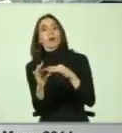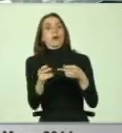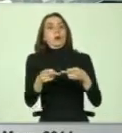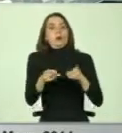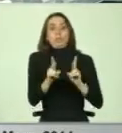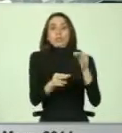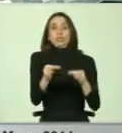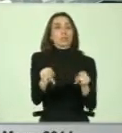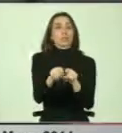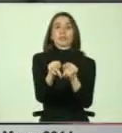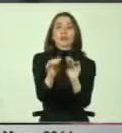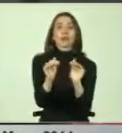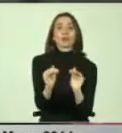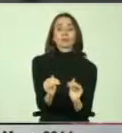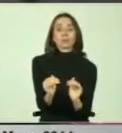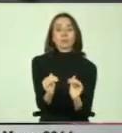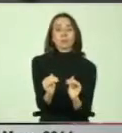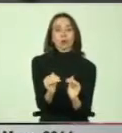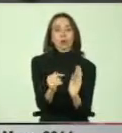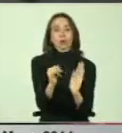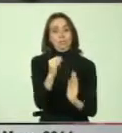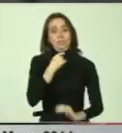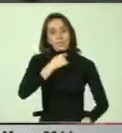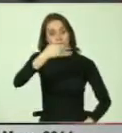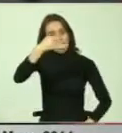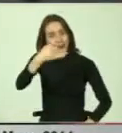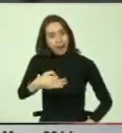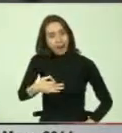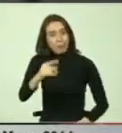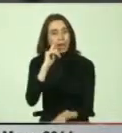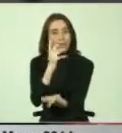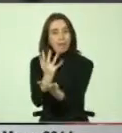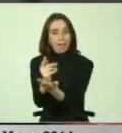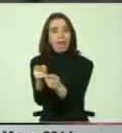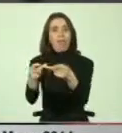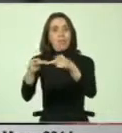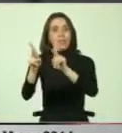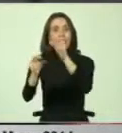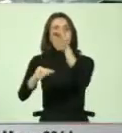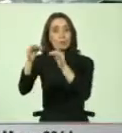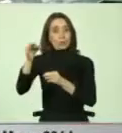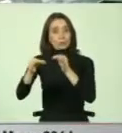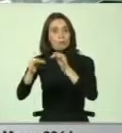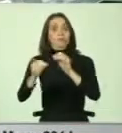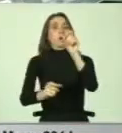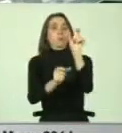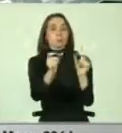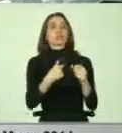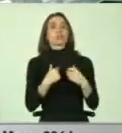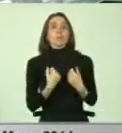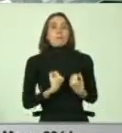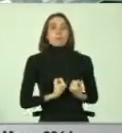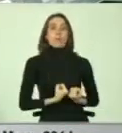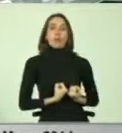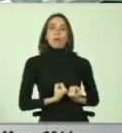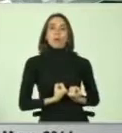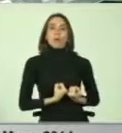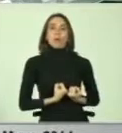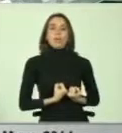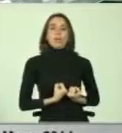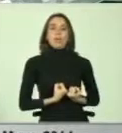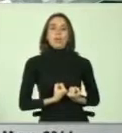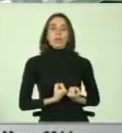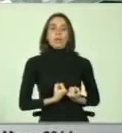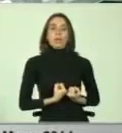es lo mismo, se debe garantizar la existencia de este derecho para que las personas puedan exigir sus,